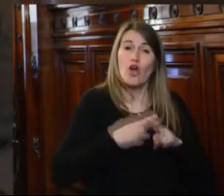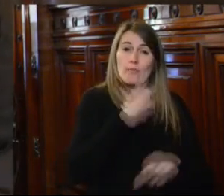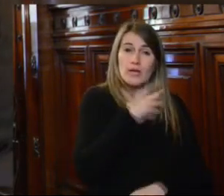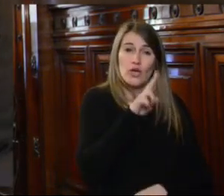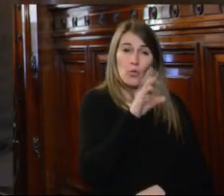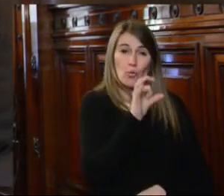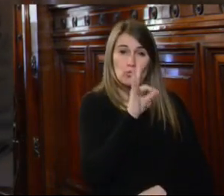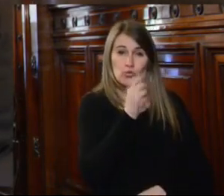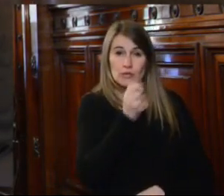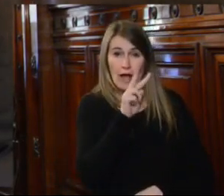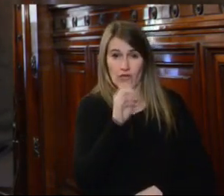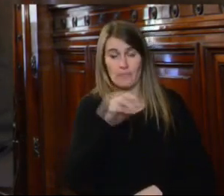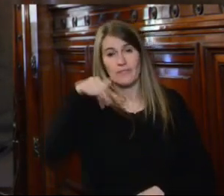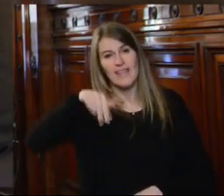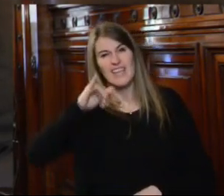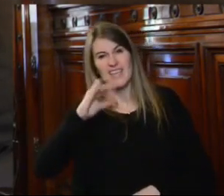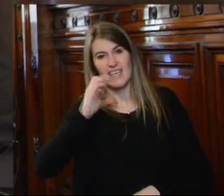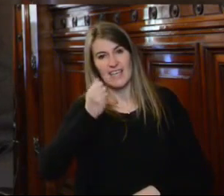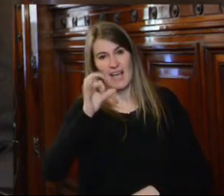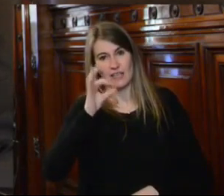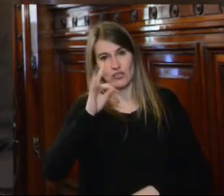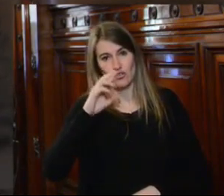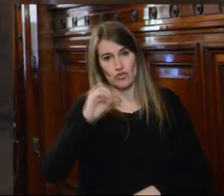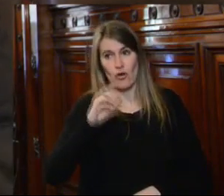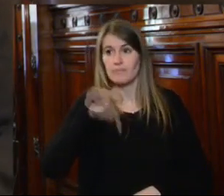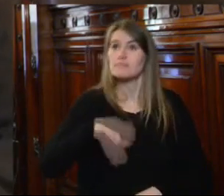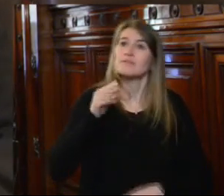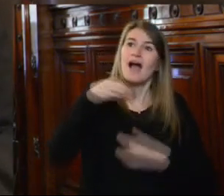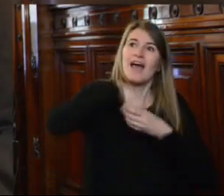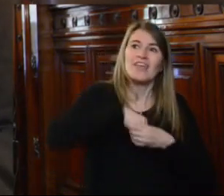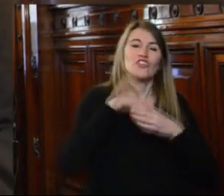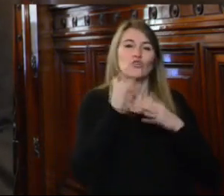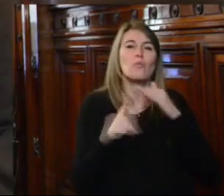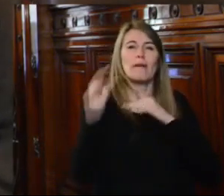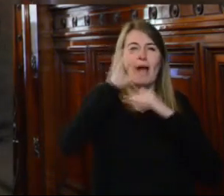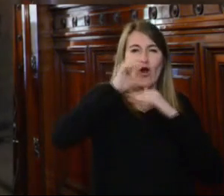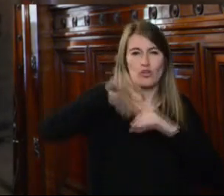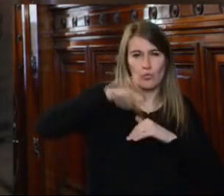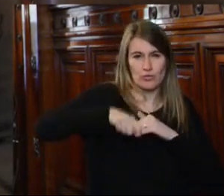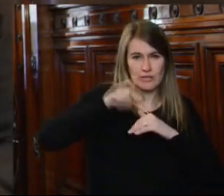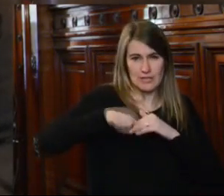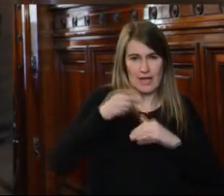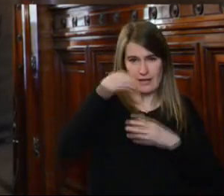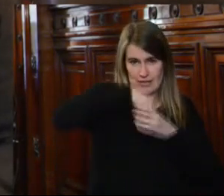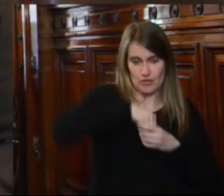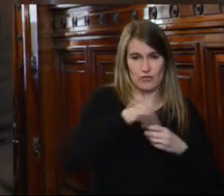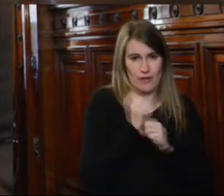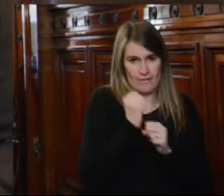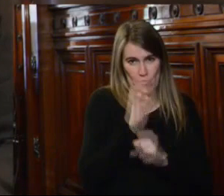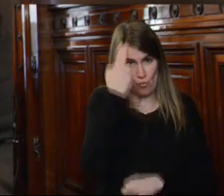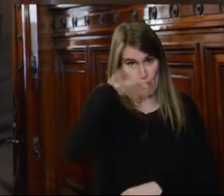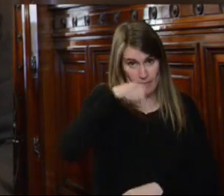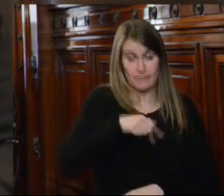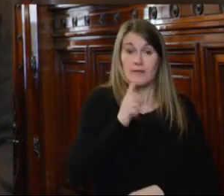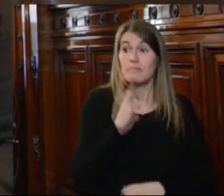Unicastro soy el secretario letrado de la Suprema Corte de Justicia de Uruguay en primer término agradecer a la Comisión Interamericana de